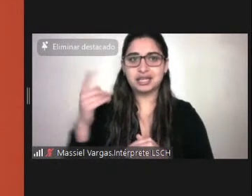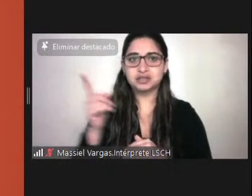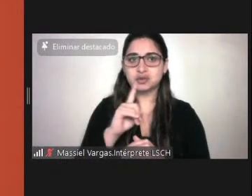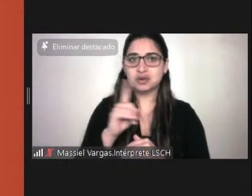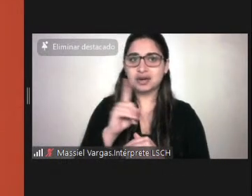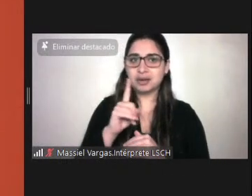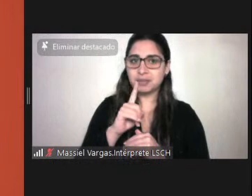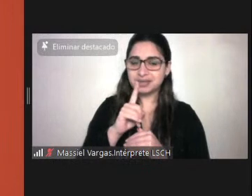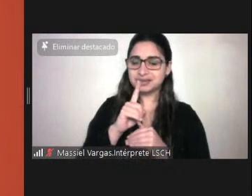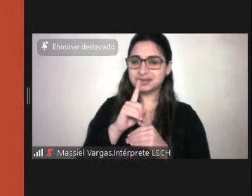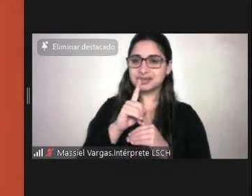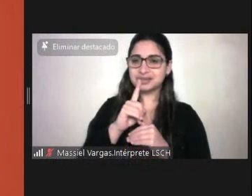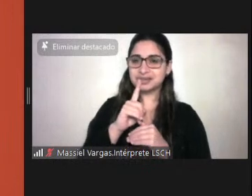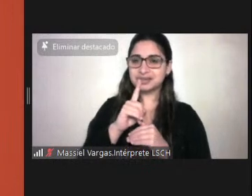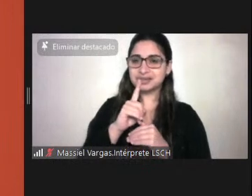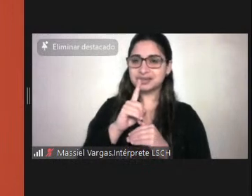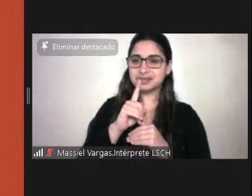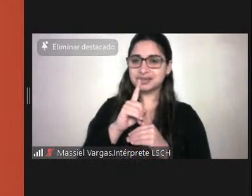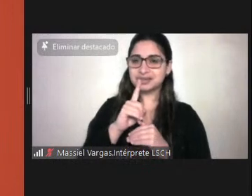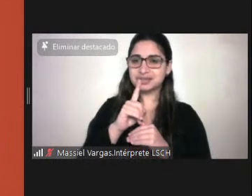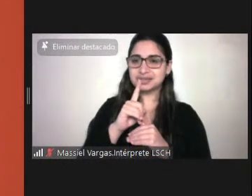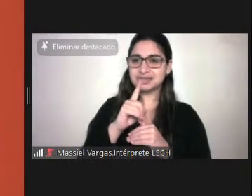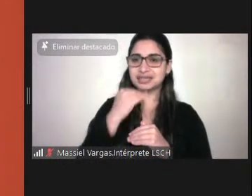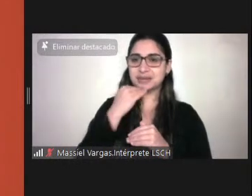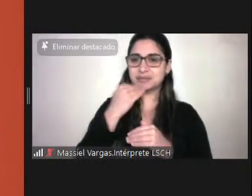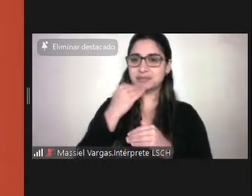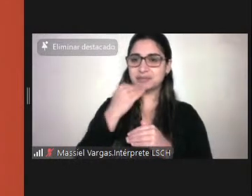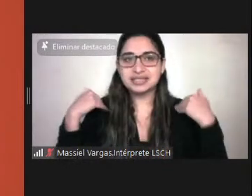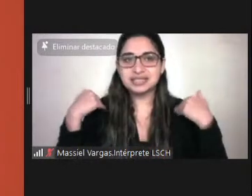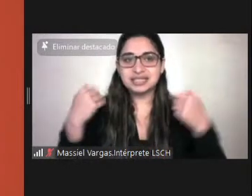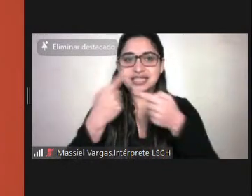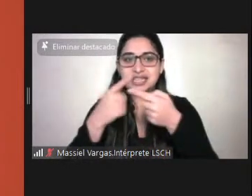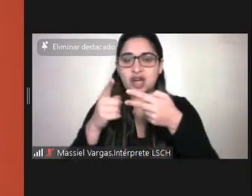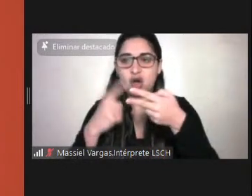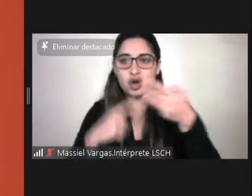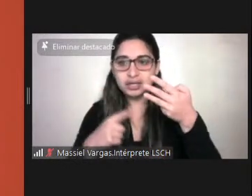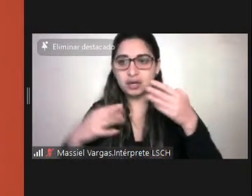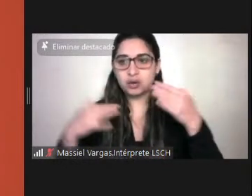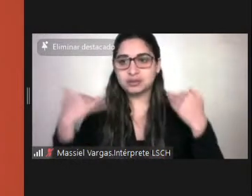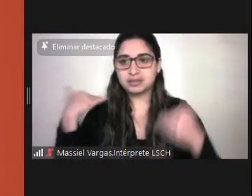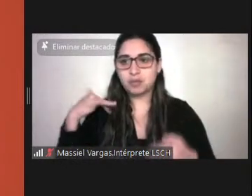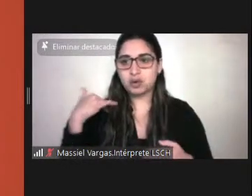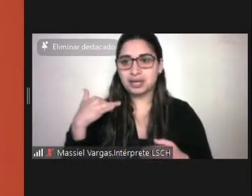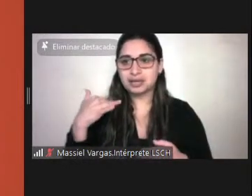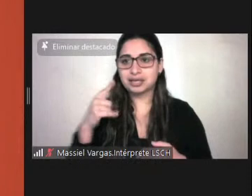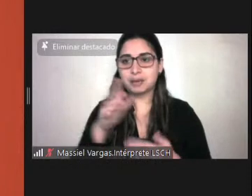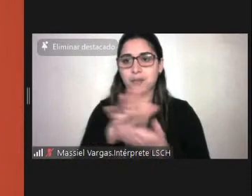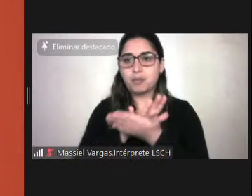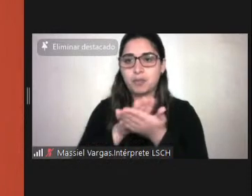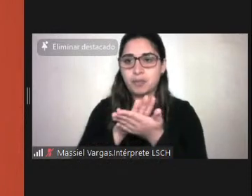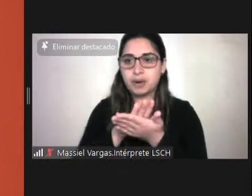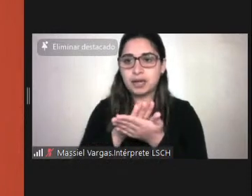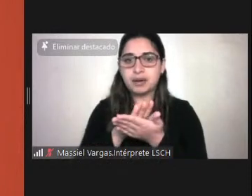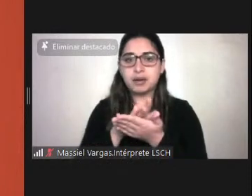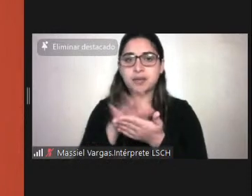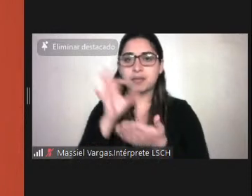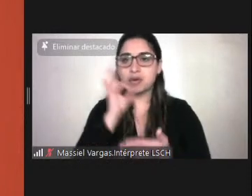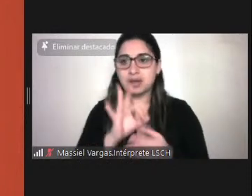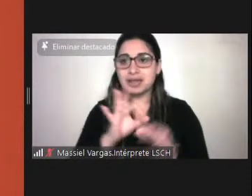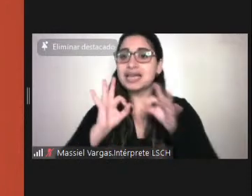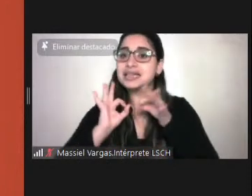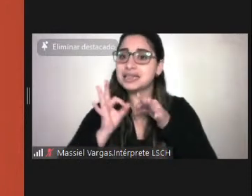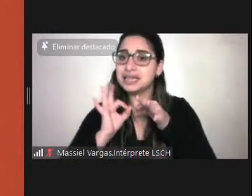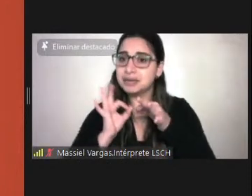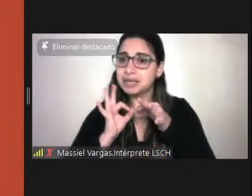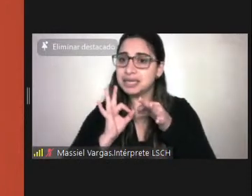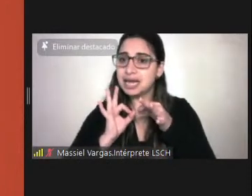sino que hay muchas otras como la accesibilidad a información que es importante. Como en este caso, contamos con intérpretes en lengua de